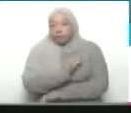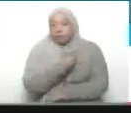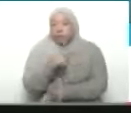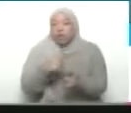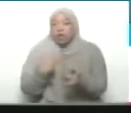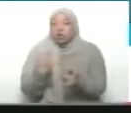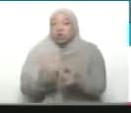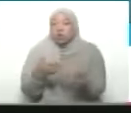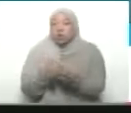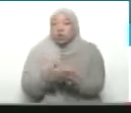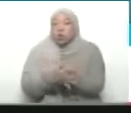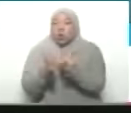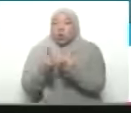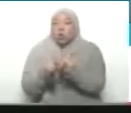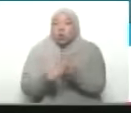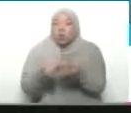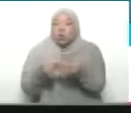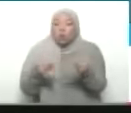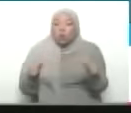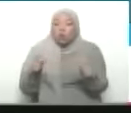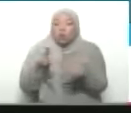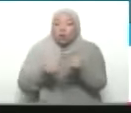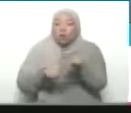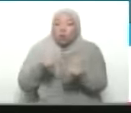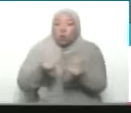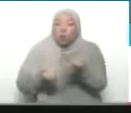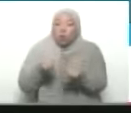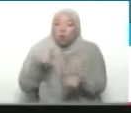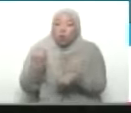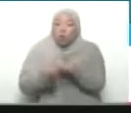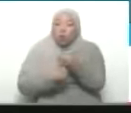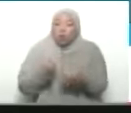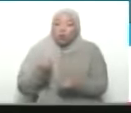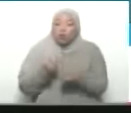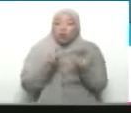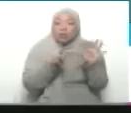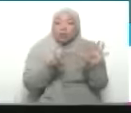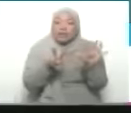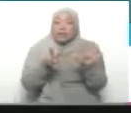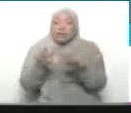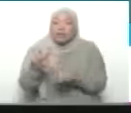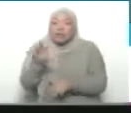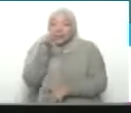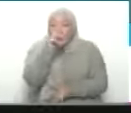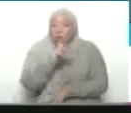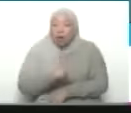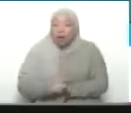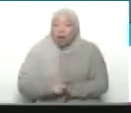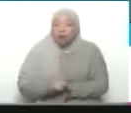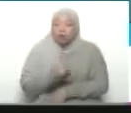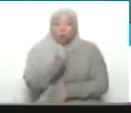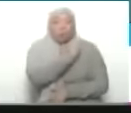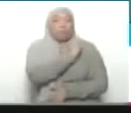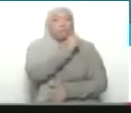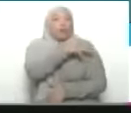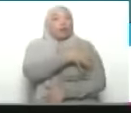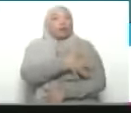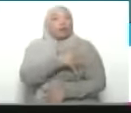¿Cómo se saqueó su territorio? ¿Y cómo durante 75 años el pueblo palestino